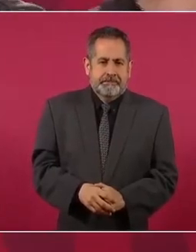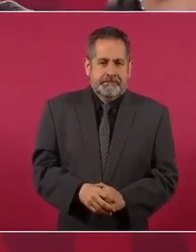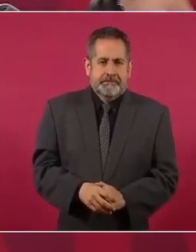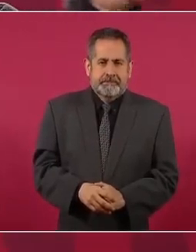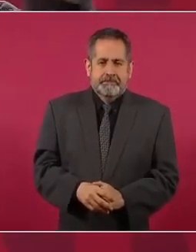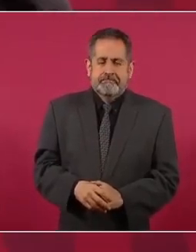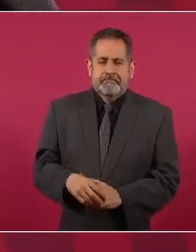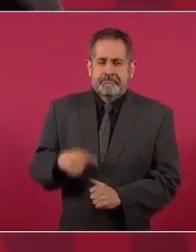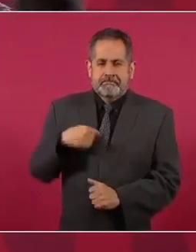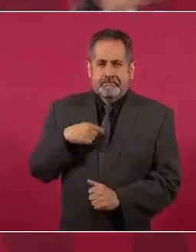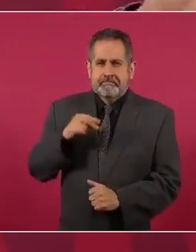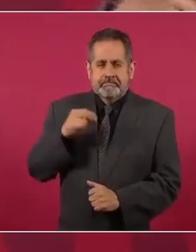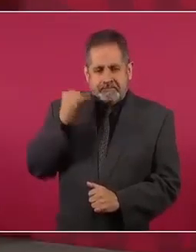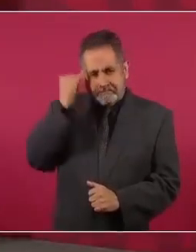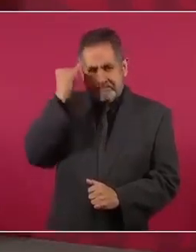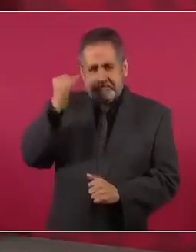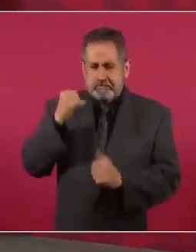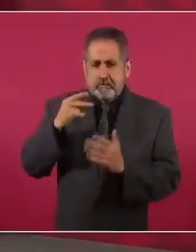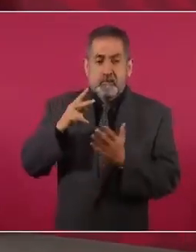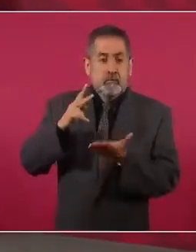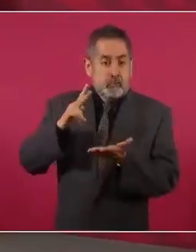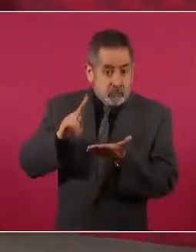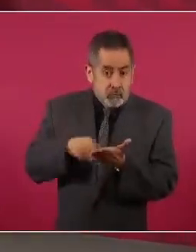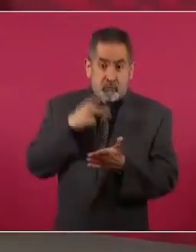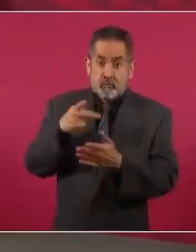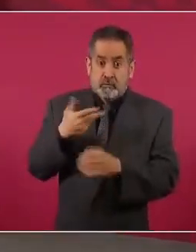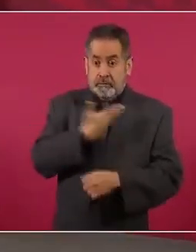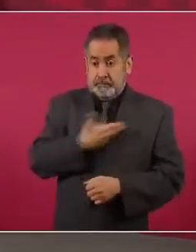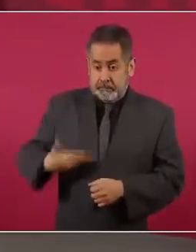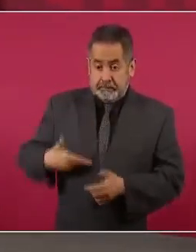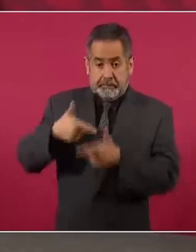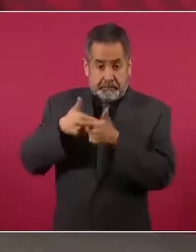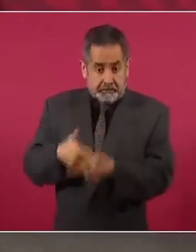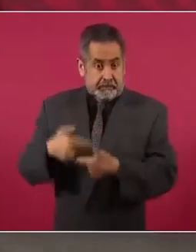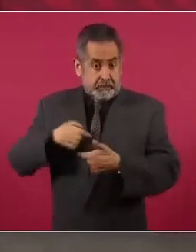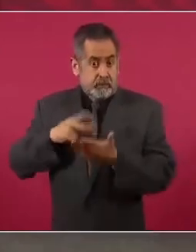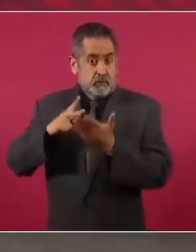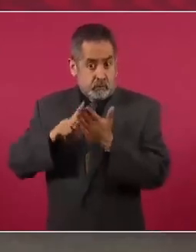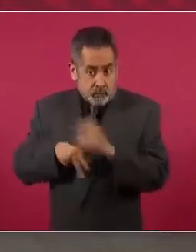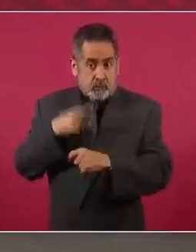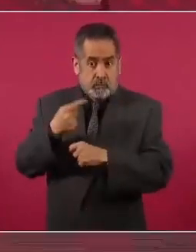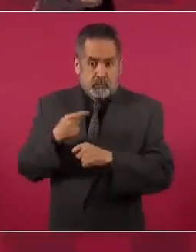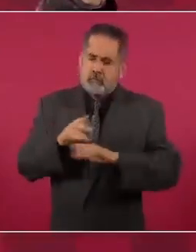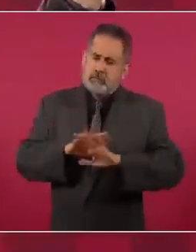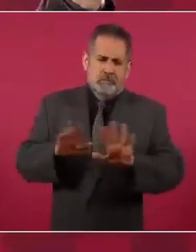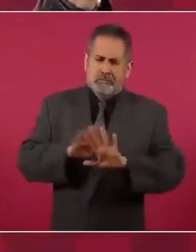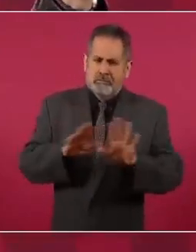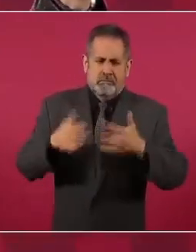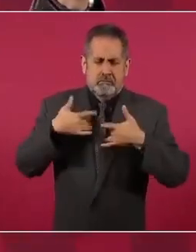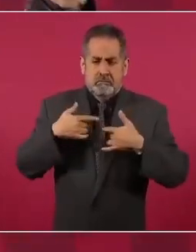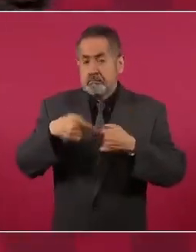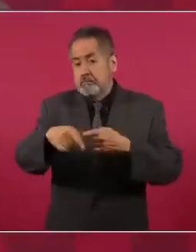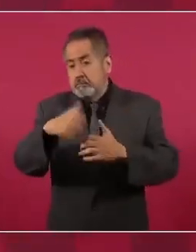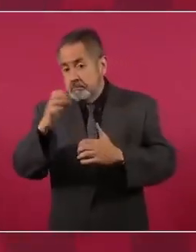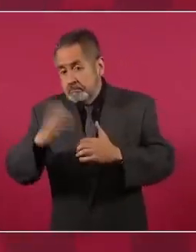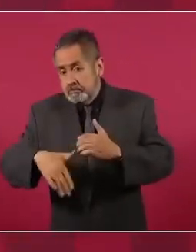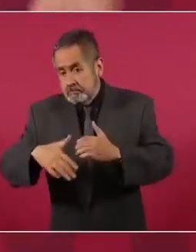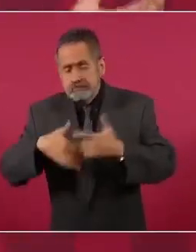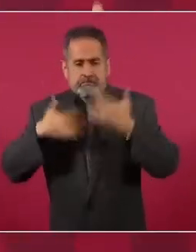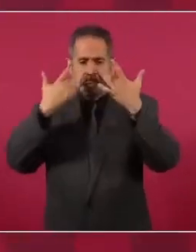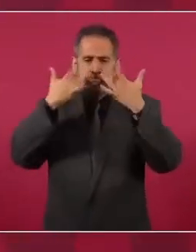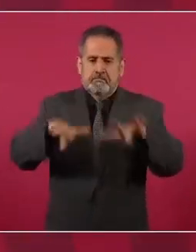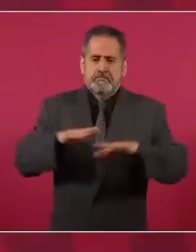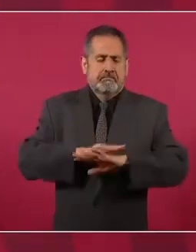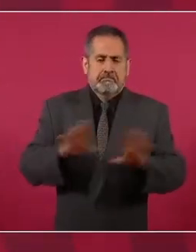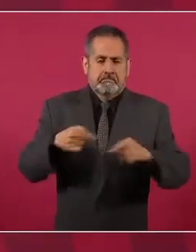pensando desde luego en la reelección, yo me retiro, me jubilo a